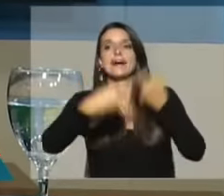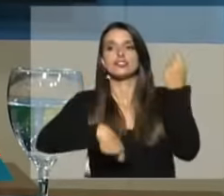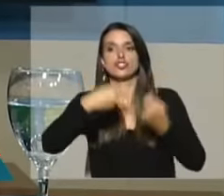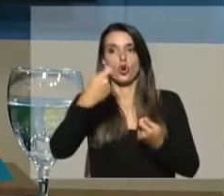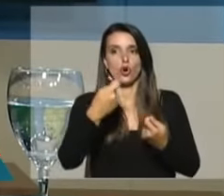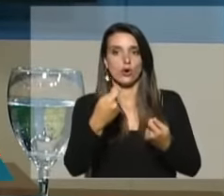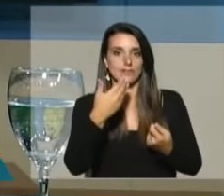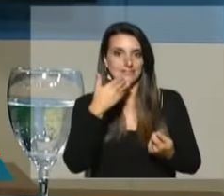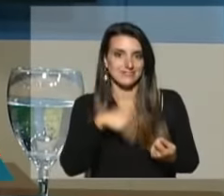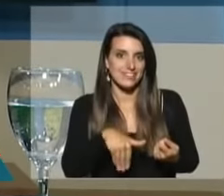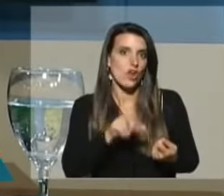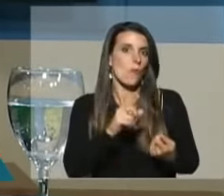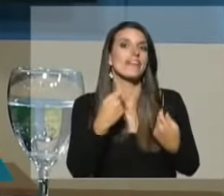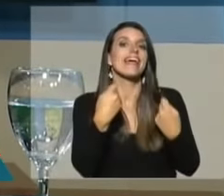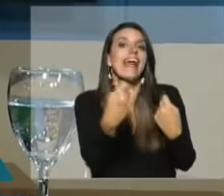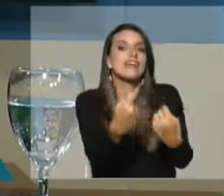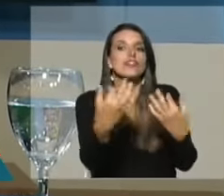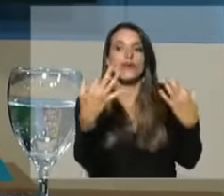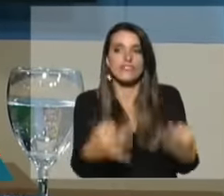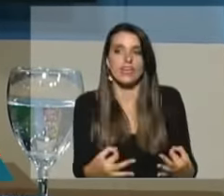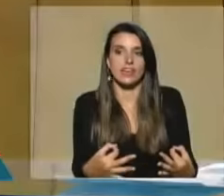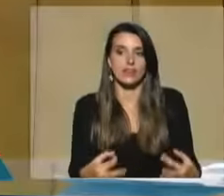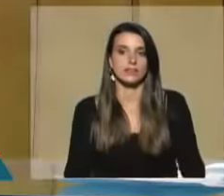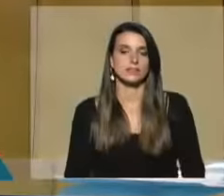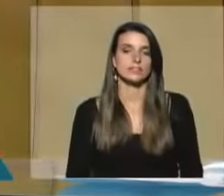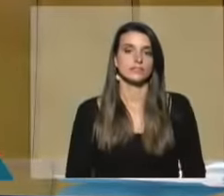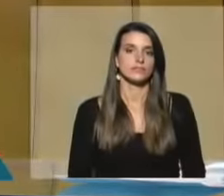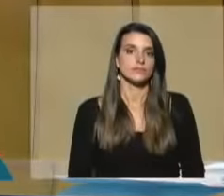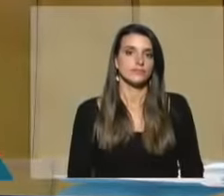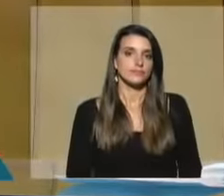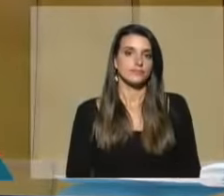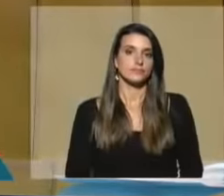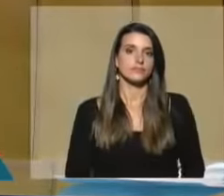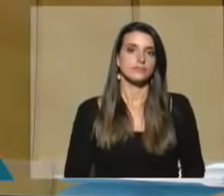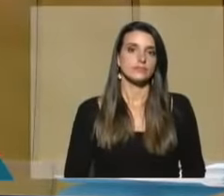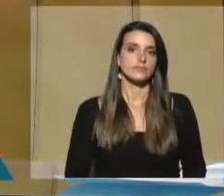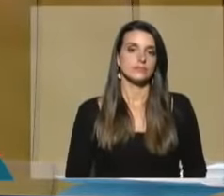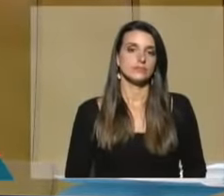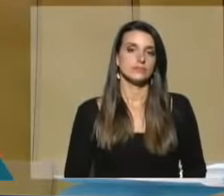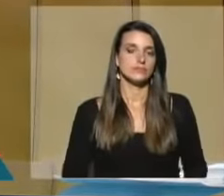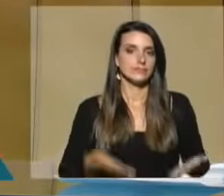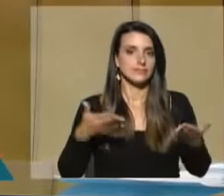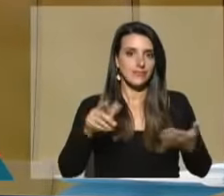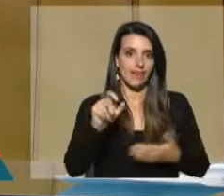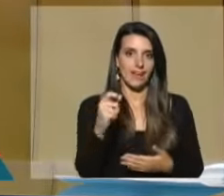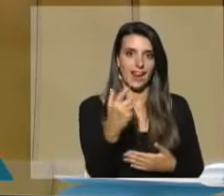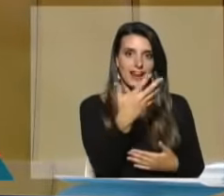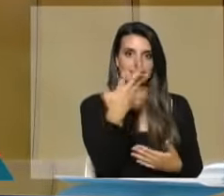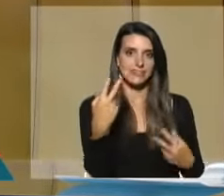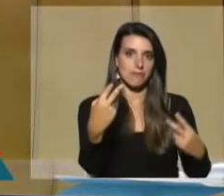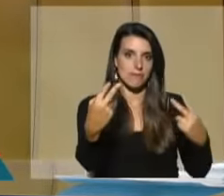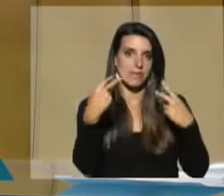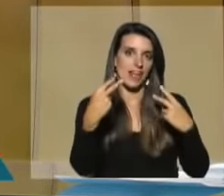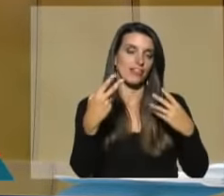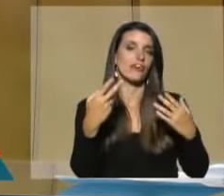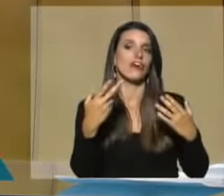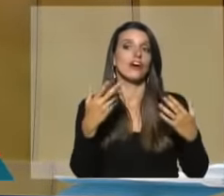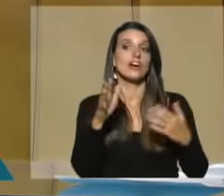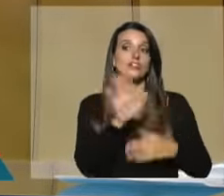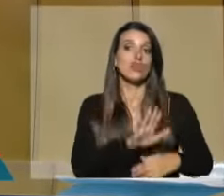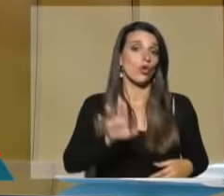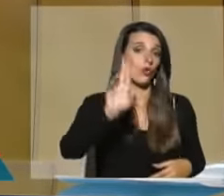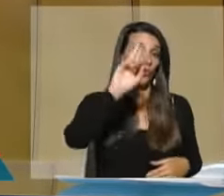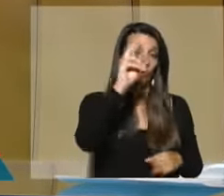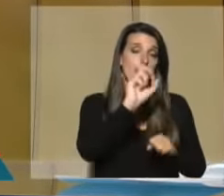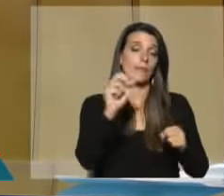definitiva es en beneficio de los uruguayos. Gracias. Ustedes están acá en Canal 5, estamos en todo el territorio